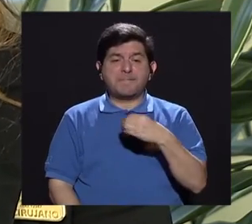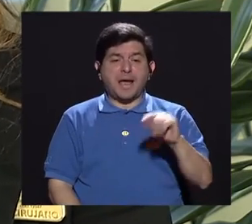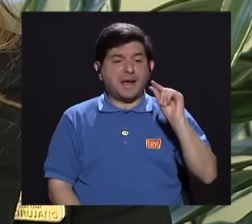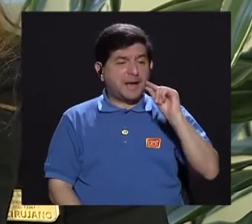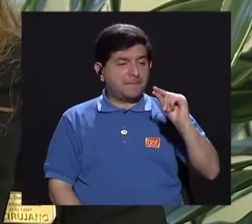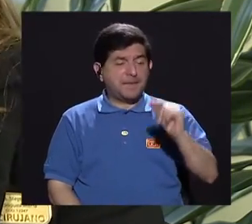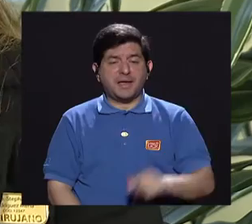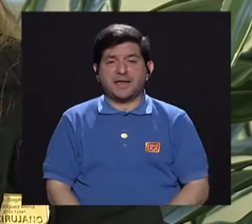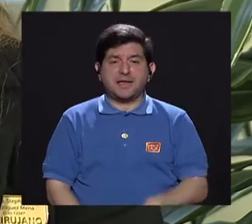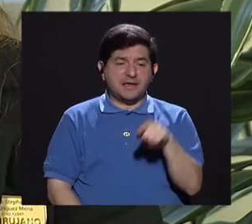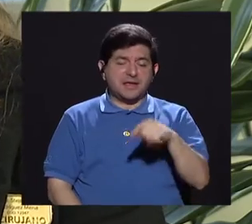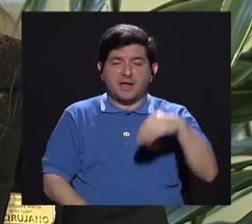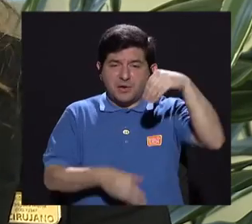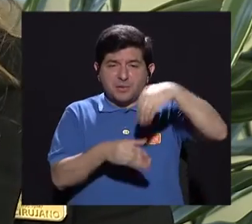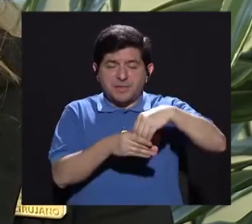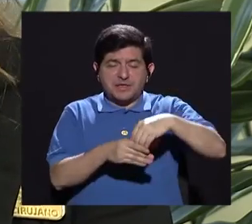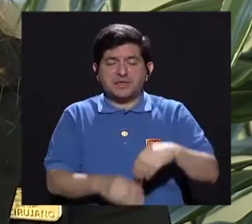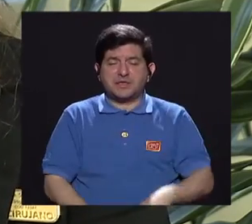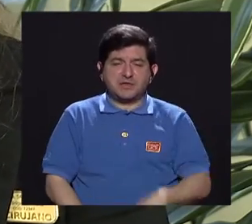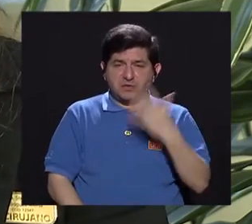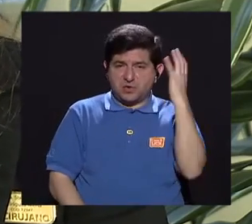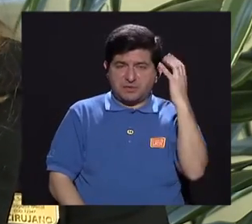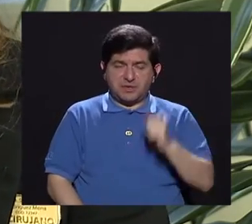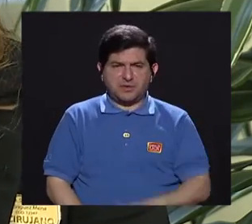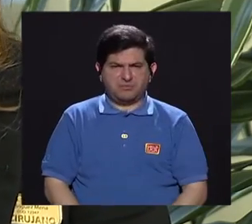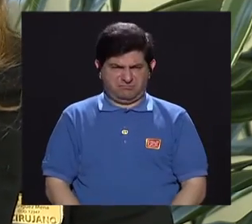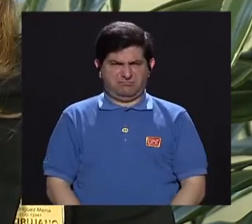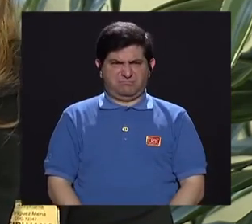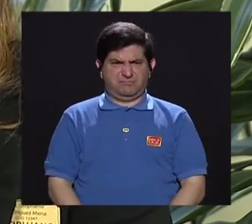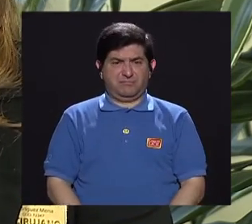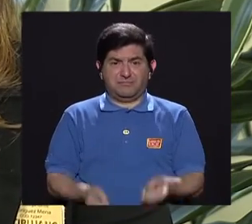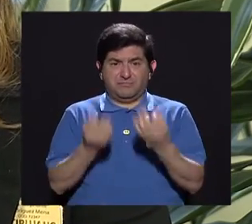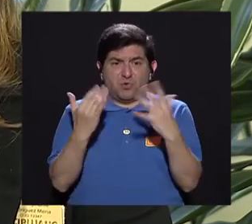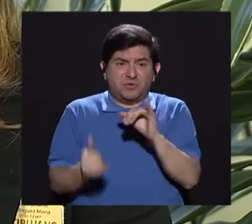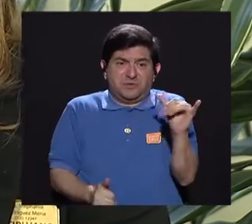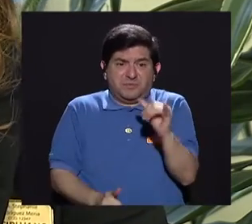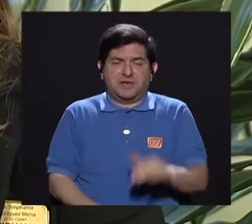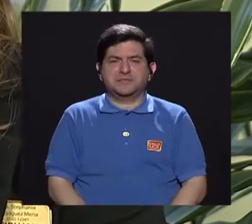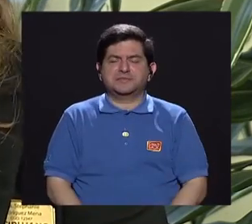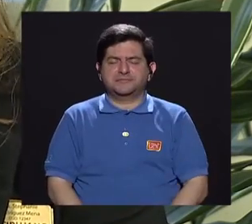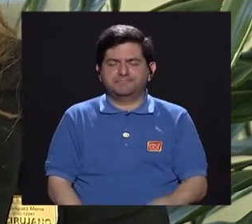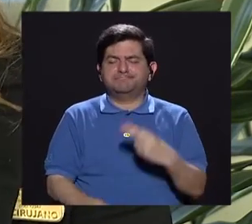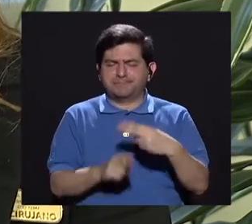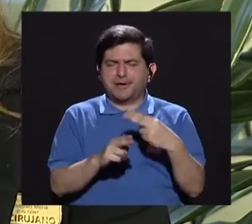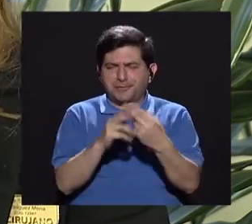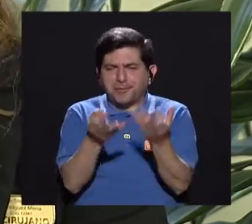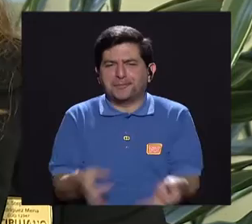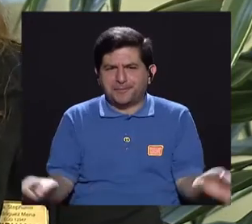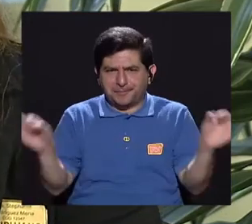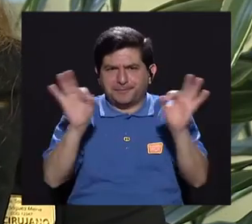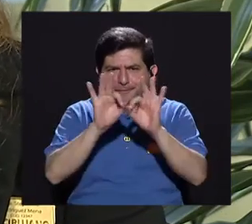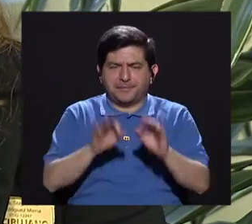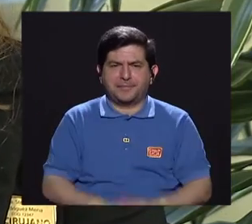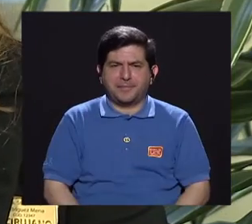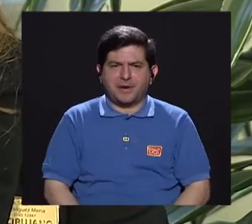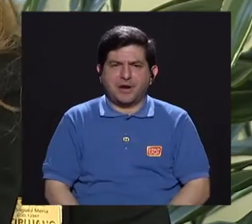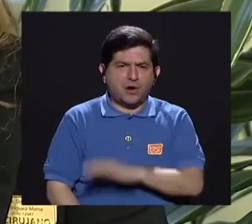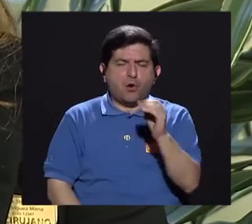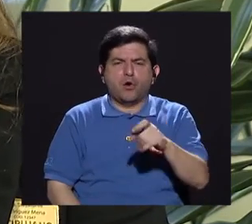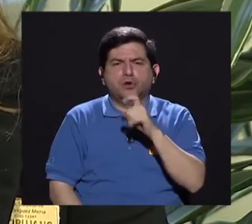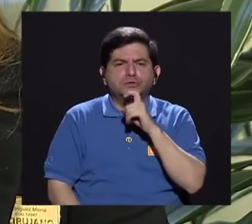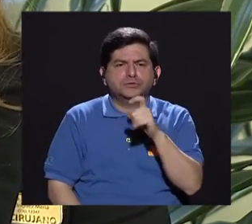chiquitita, de sobre amarillo y tenemos un montón así, entonces sí, es importante que el paciente se sepa los nombres. Si no puede, porque son muy